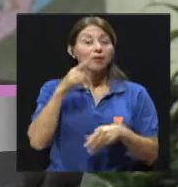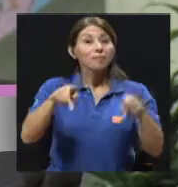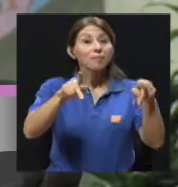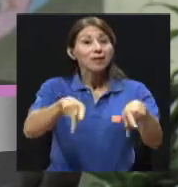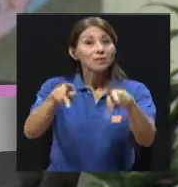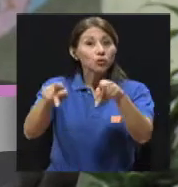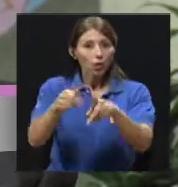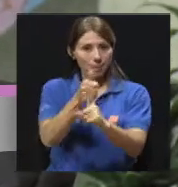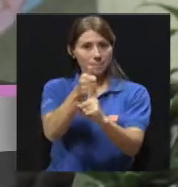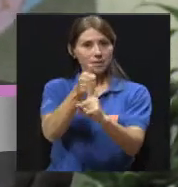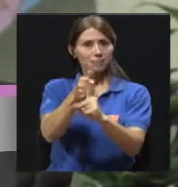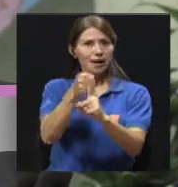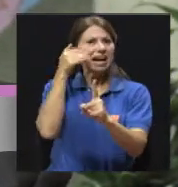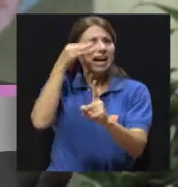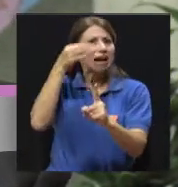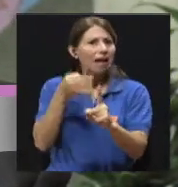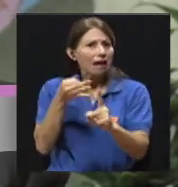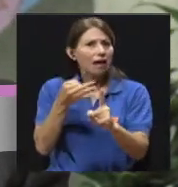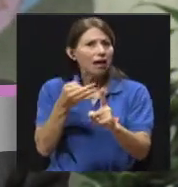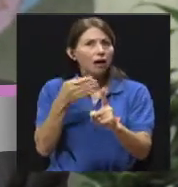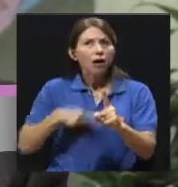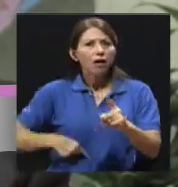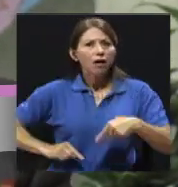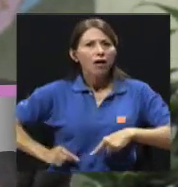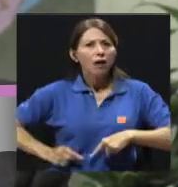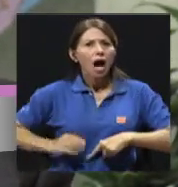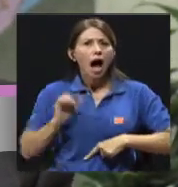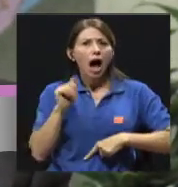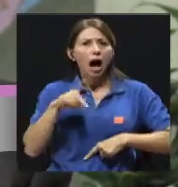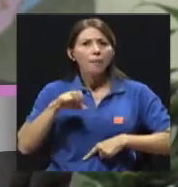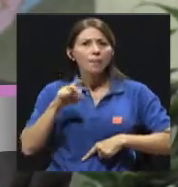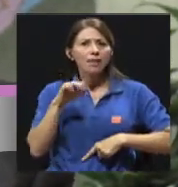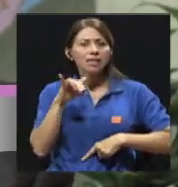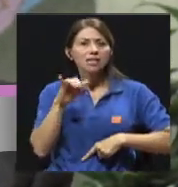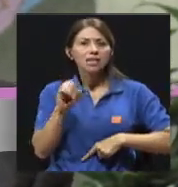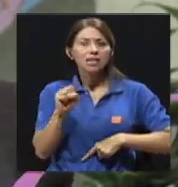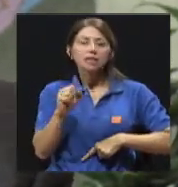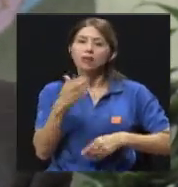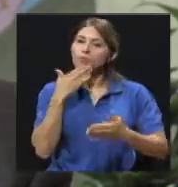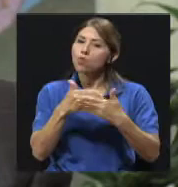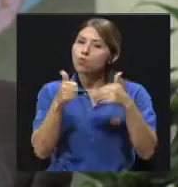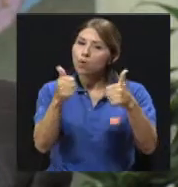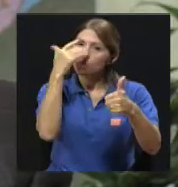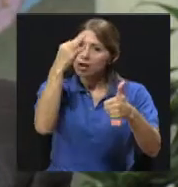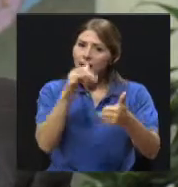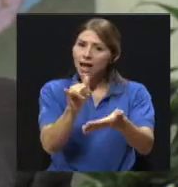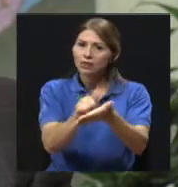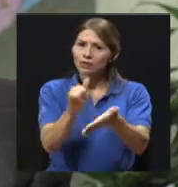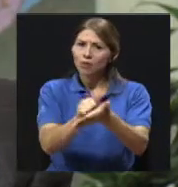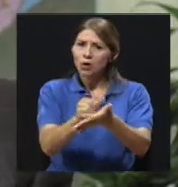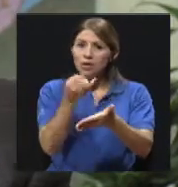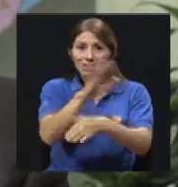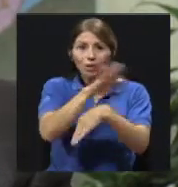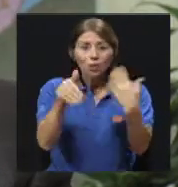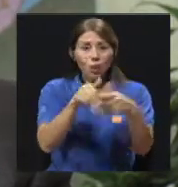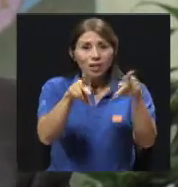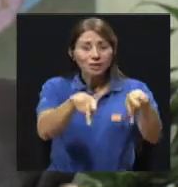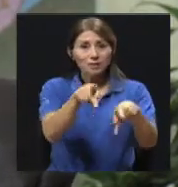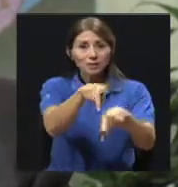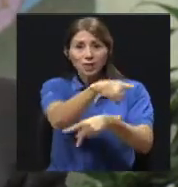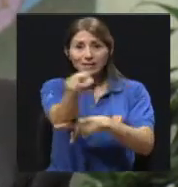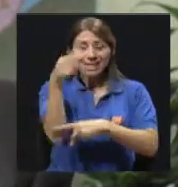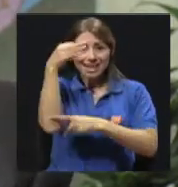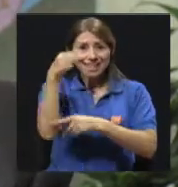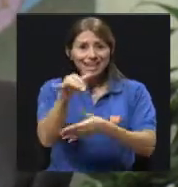aguda es muy bueno. Si toda la población pensara ante un dolor abdominal que puede tener apendicitis aguda, sería una ventaja para el